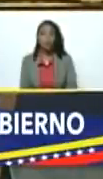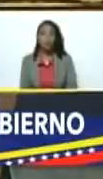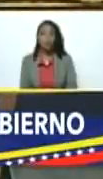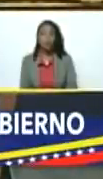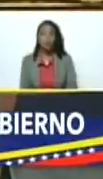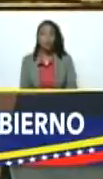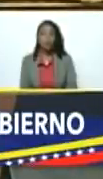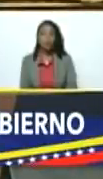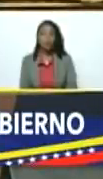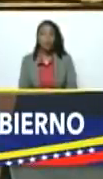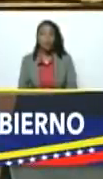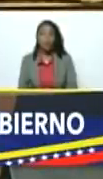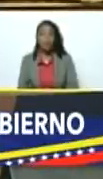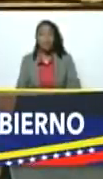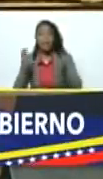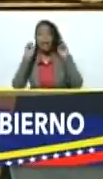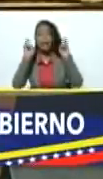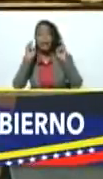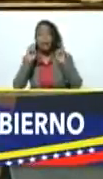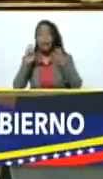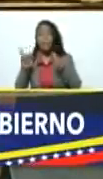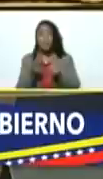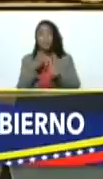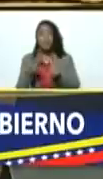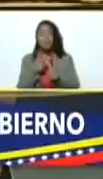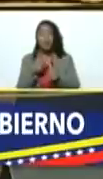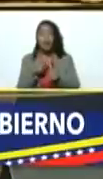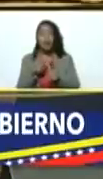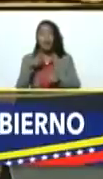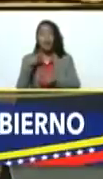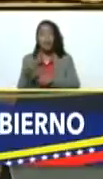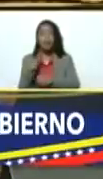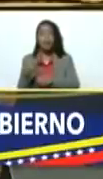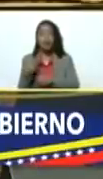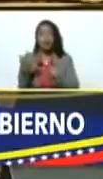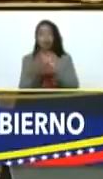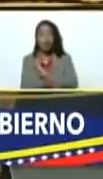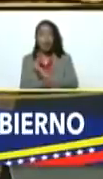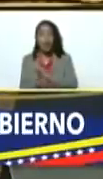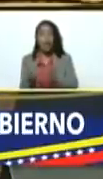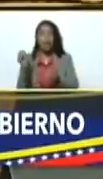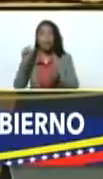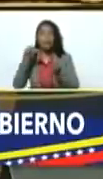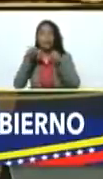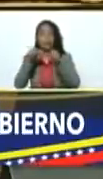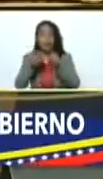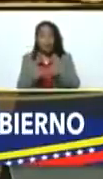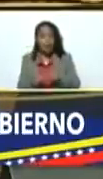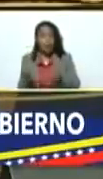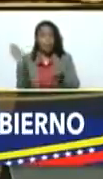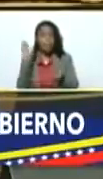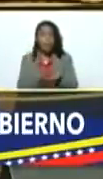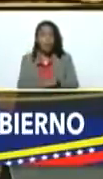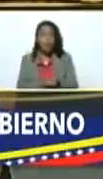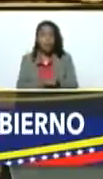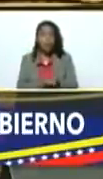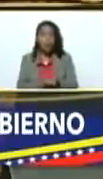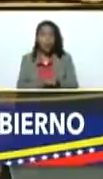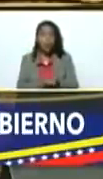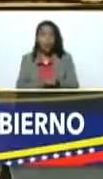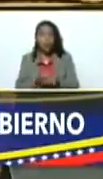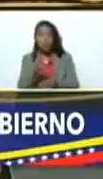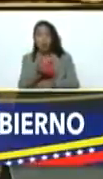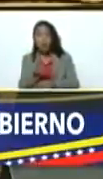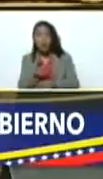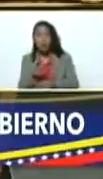torno a lo que es la prioridad de inversión quedaría establecida en los siguientes parámetros